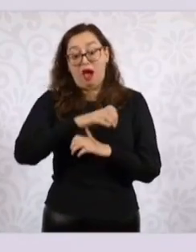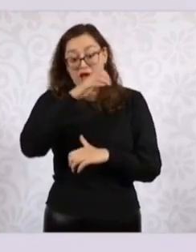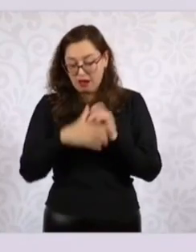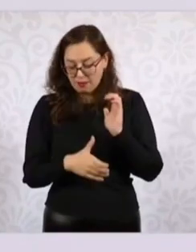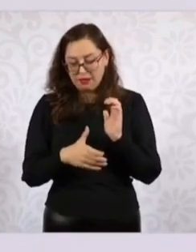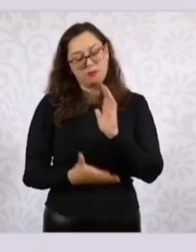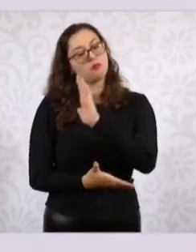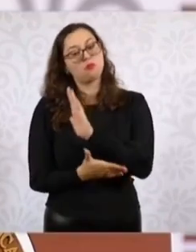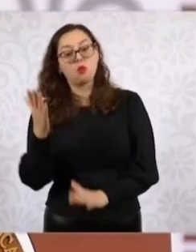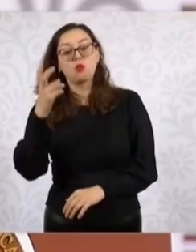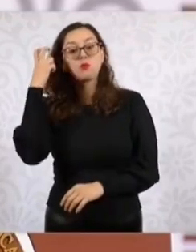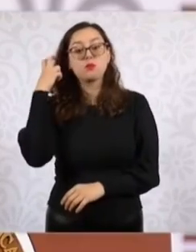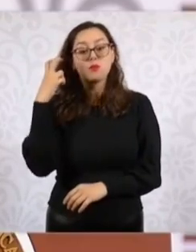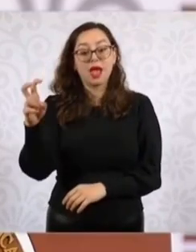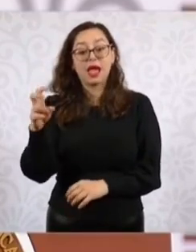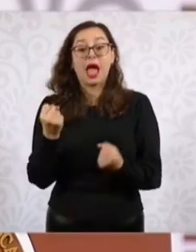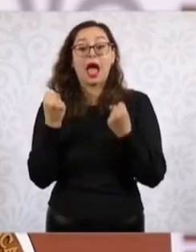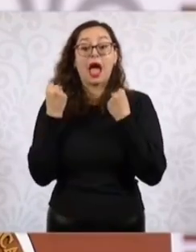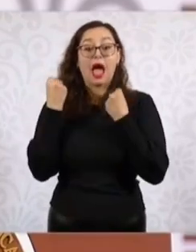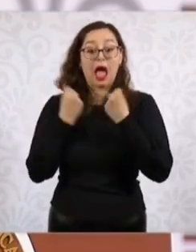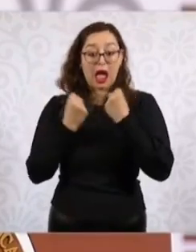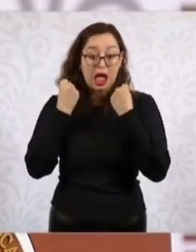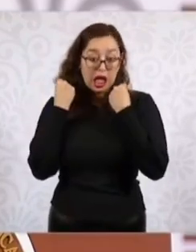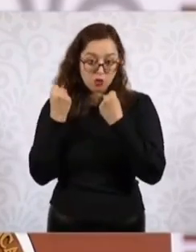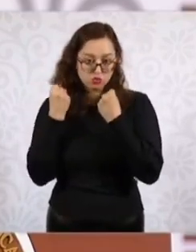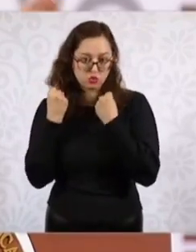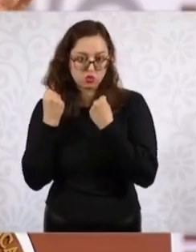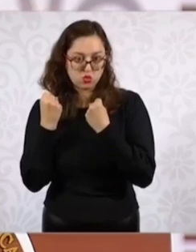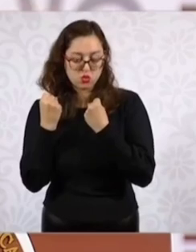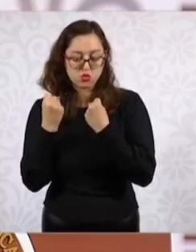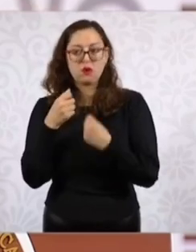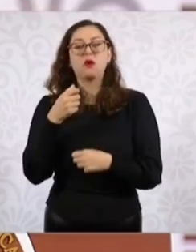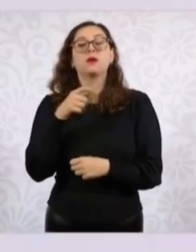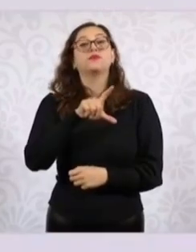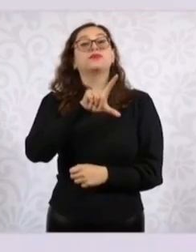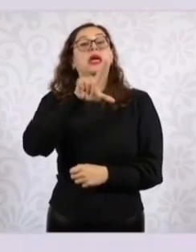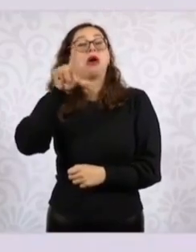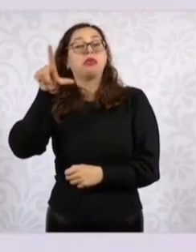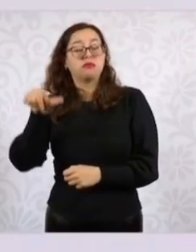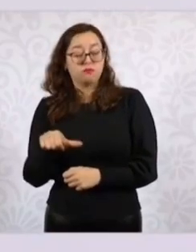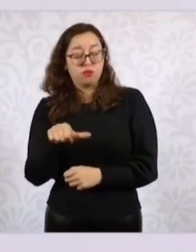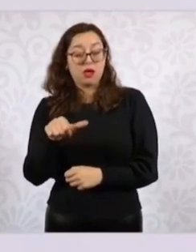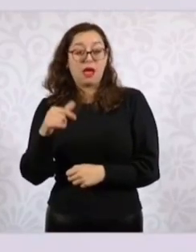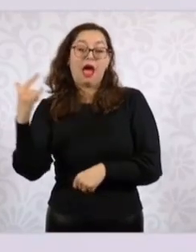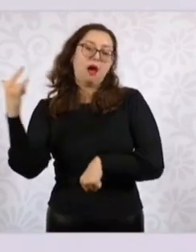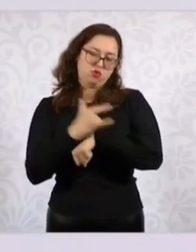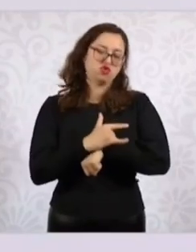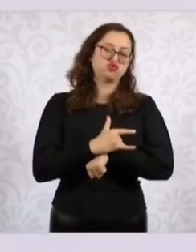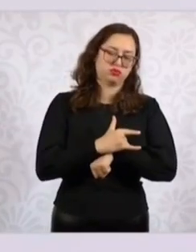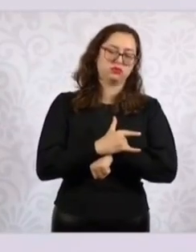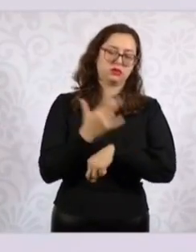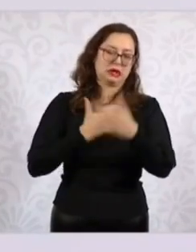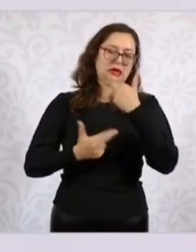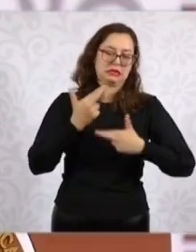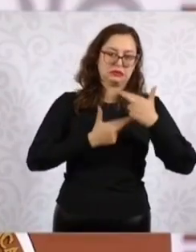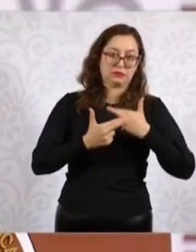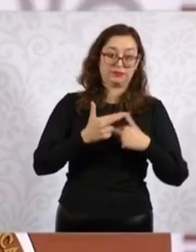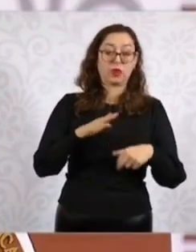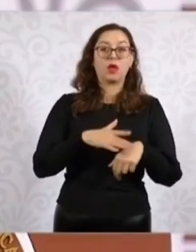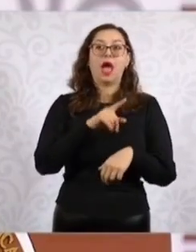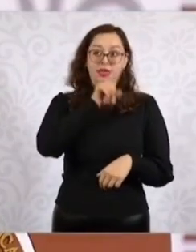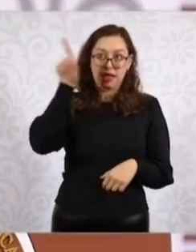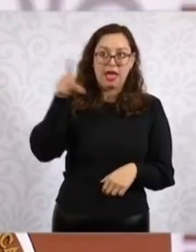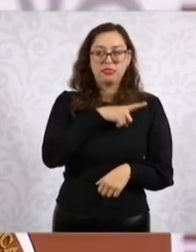regreso en avión, pero de ida vamos a ir en auto y nos vamos a reunir a las cuatro de la tarde